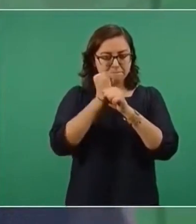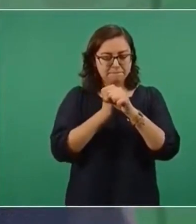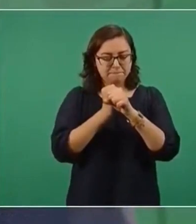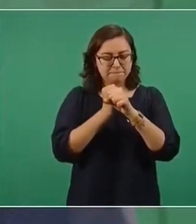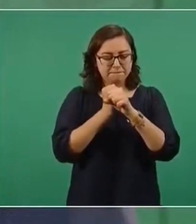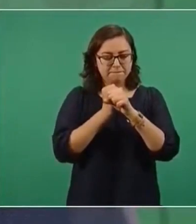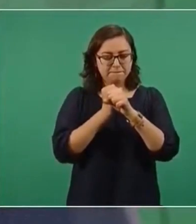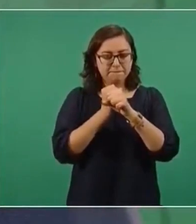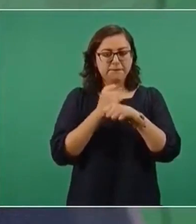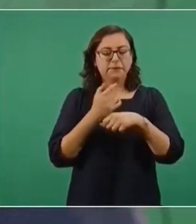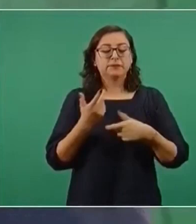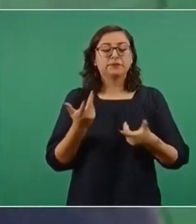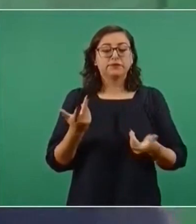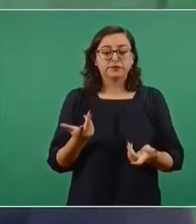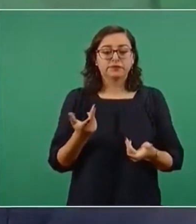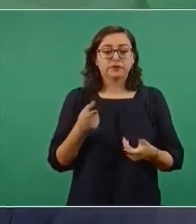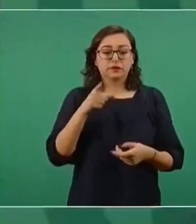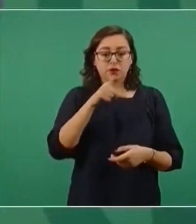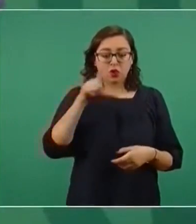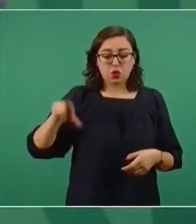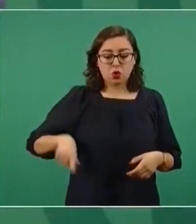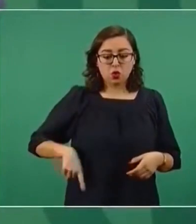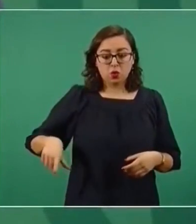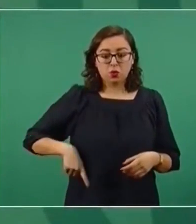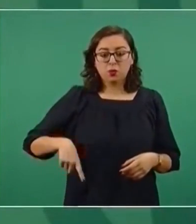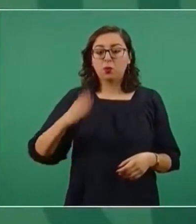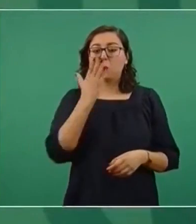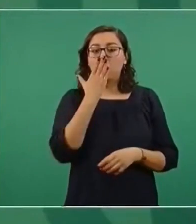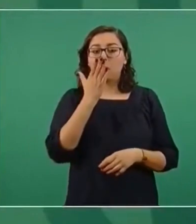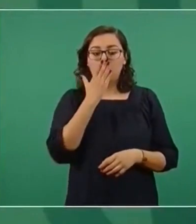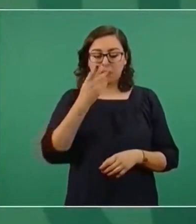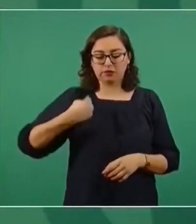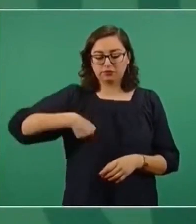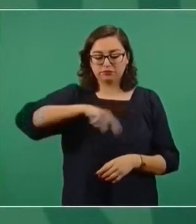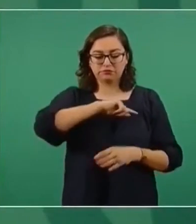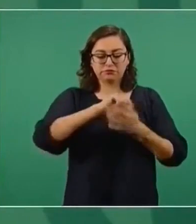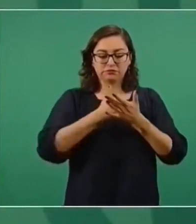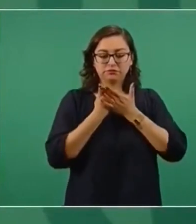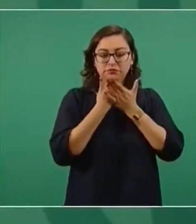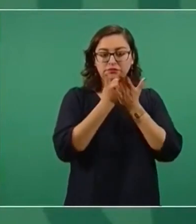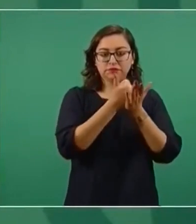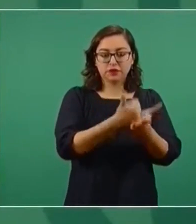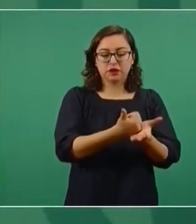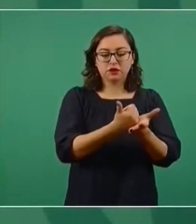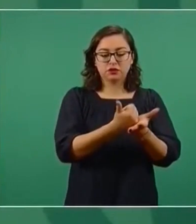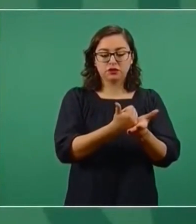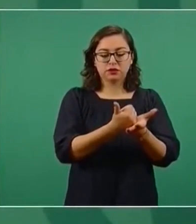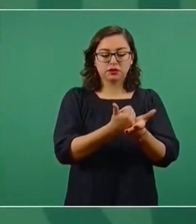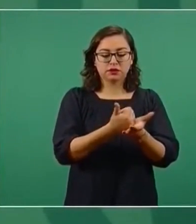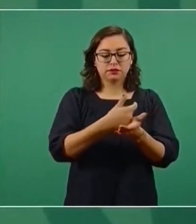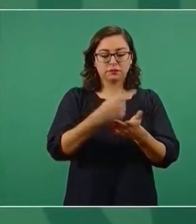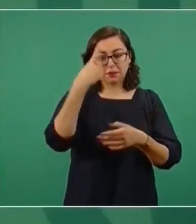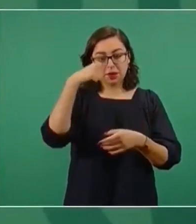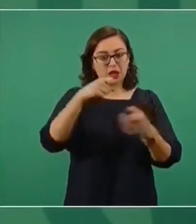al gobierno de Sonora en todo lo que corresponde.